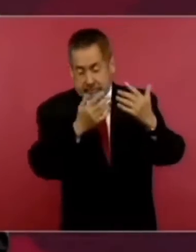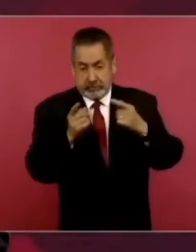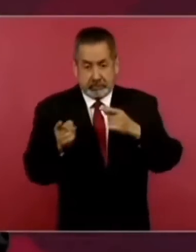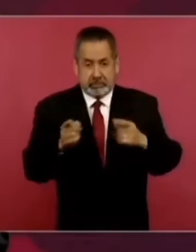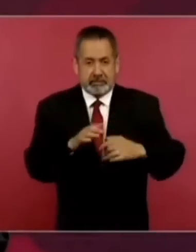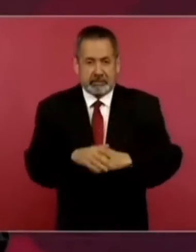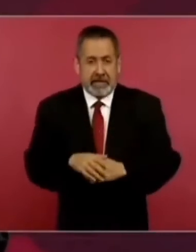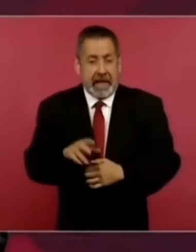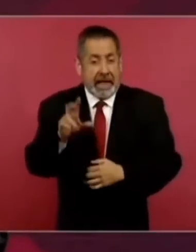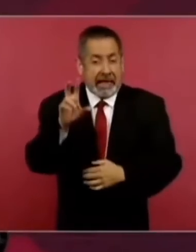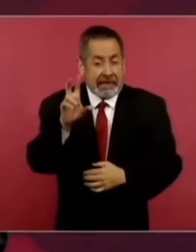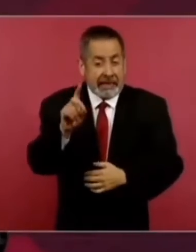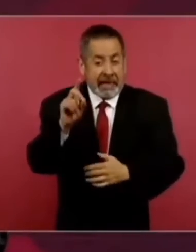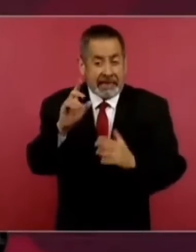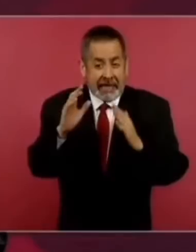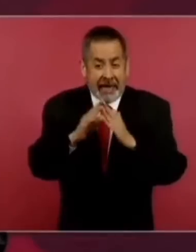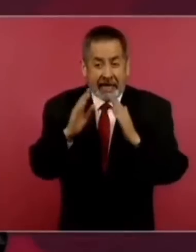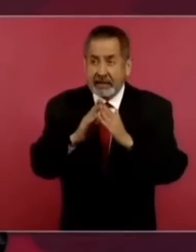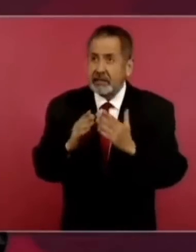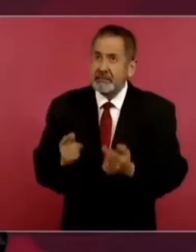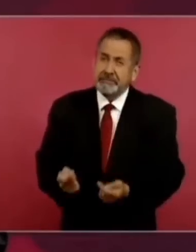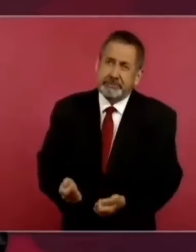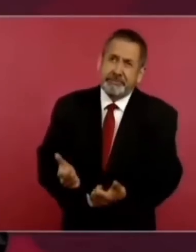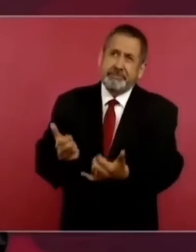treinta que más,